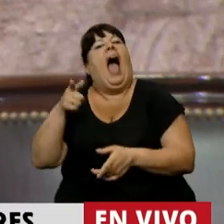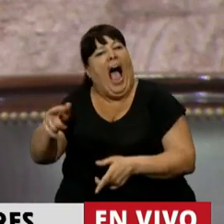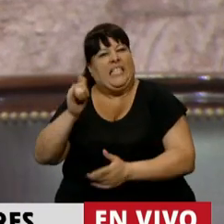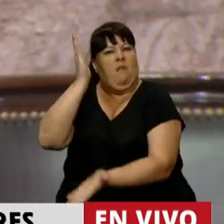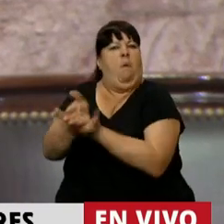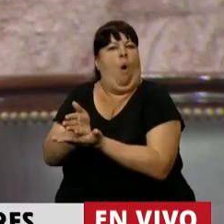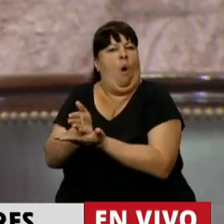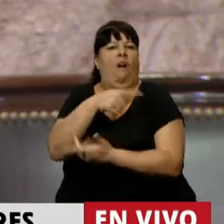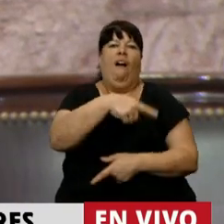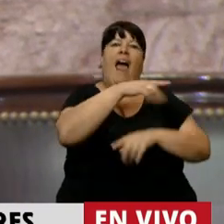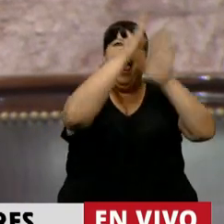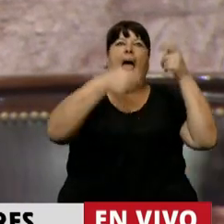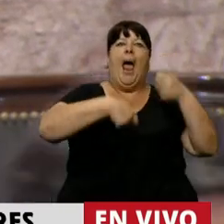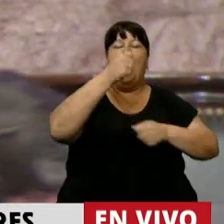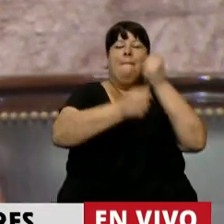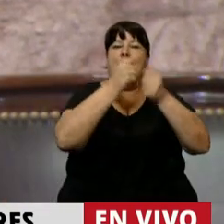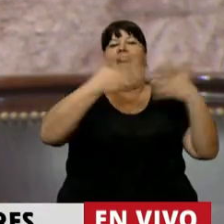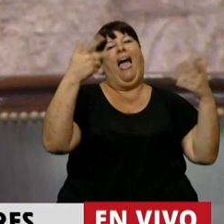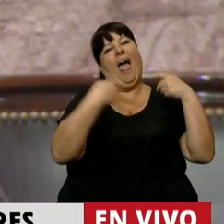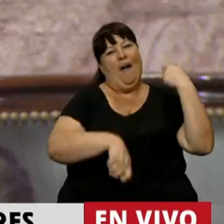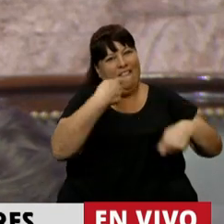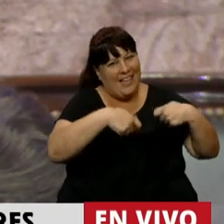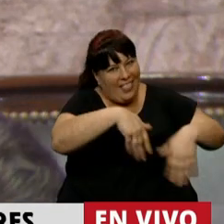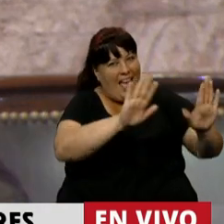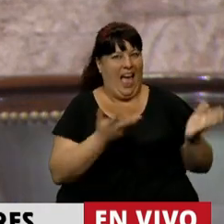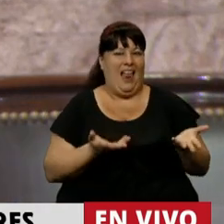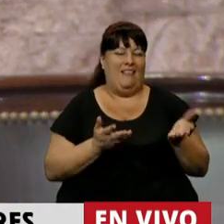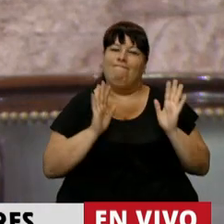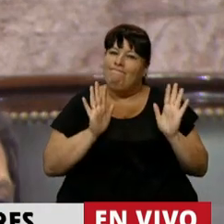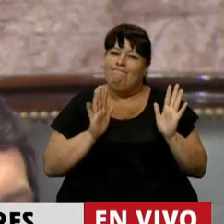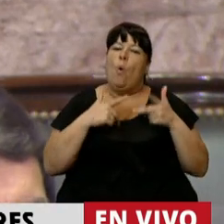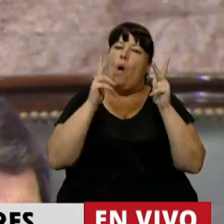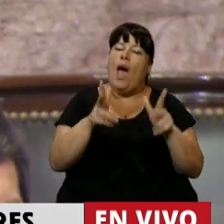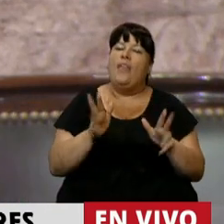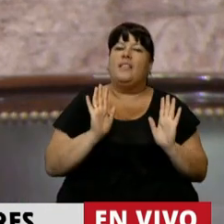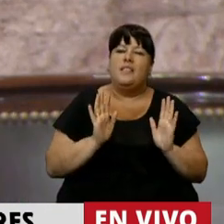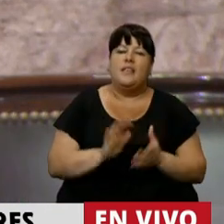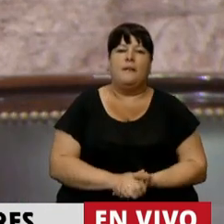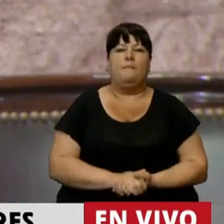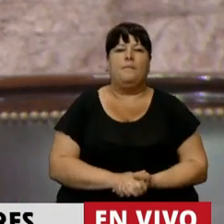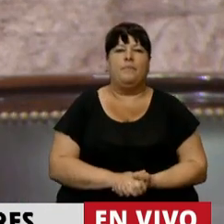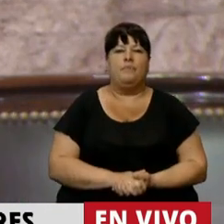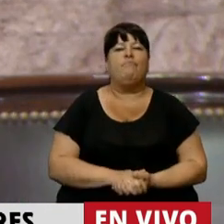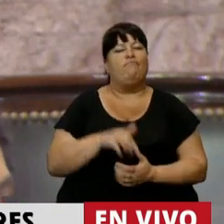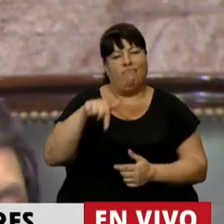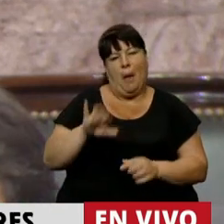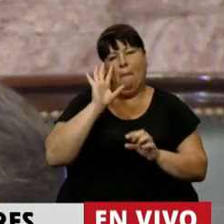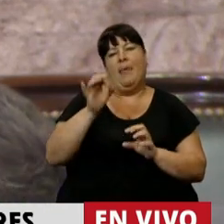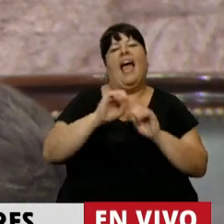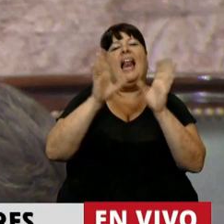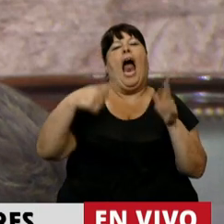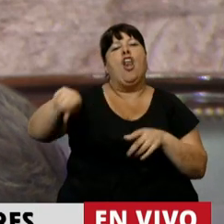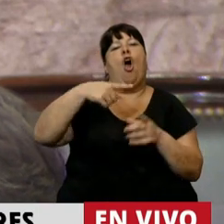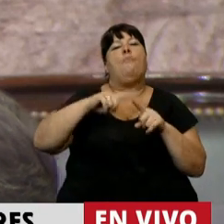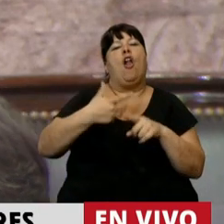sí son firmes. Entonces, Presidente, quiero decir que acá está clara la voluntad